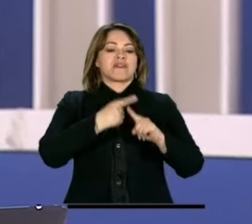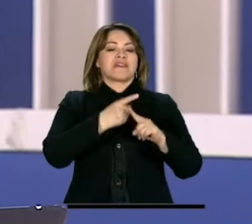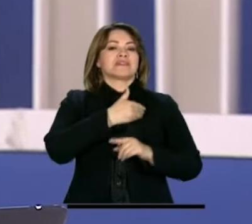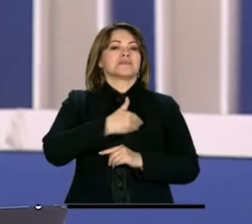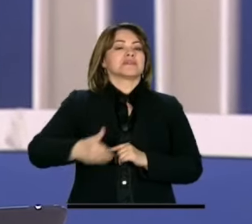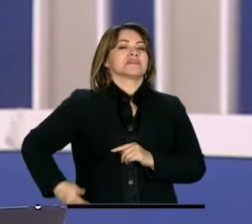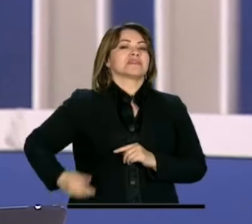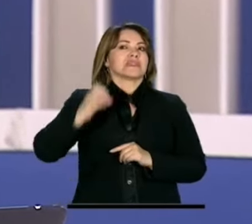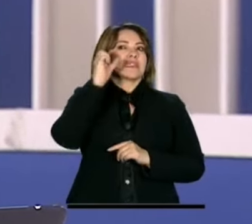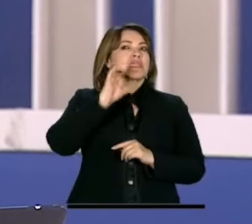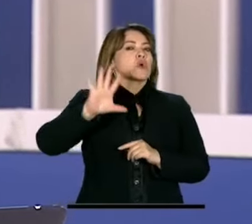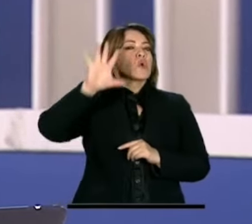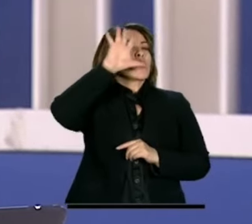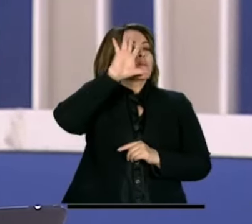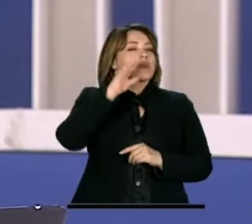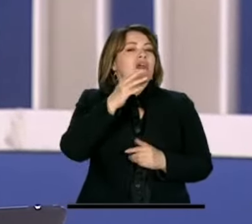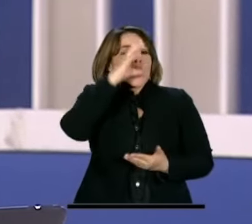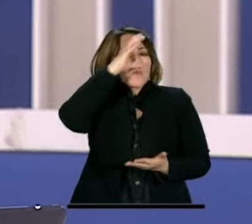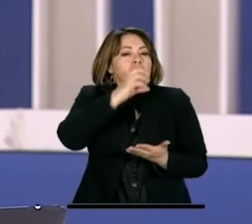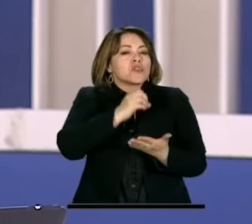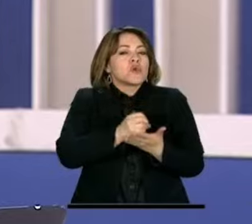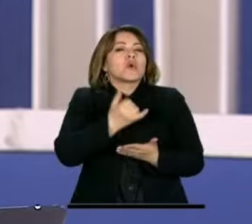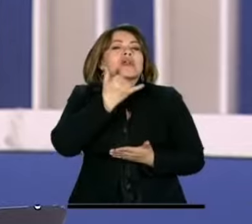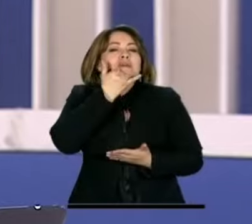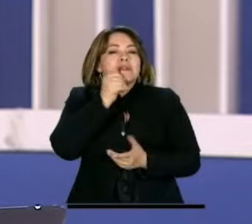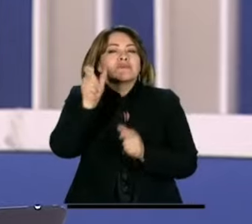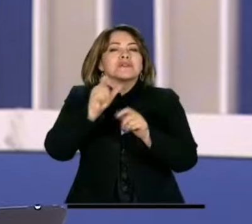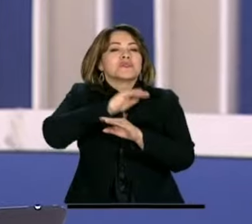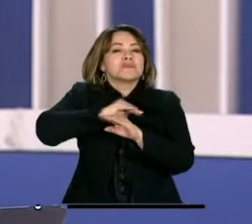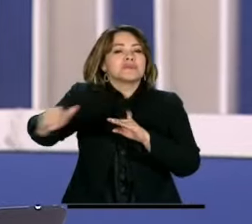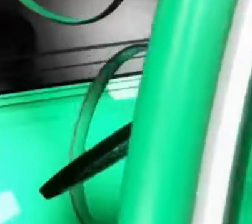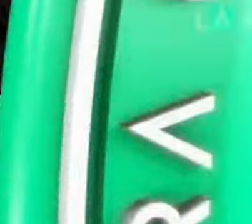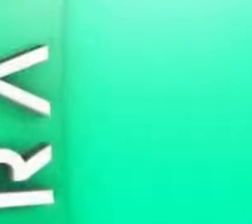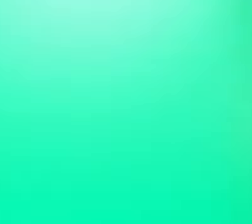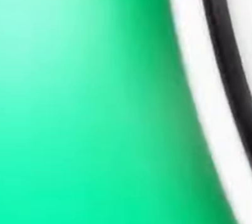Aquí algunas declaraciones de los panelistas en este espacio de opinión de Cable Noticias.